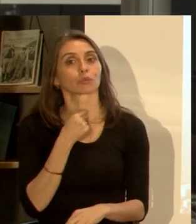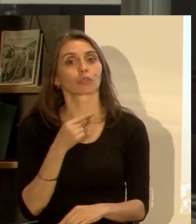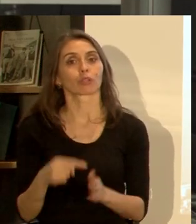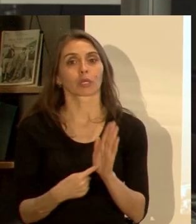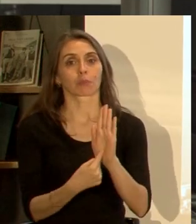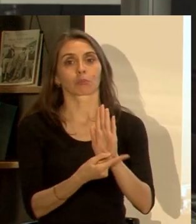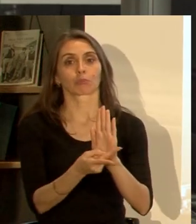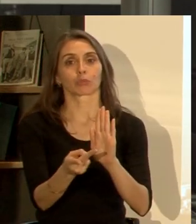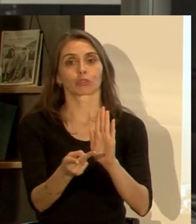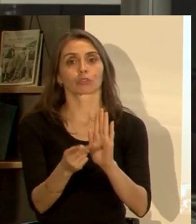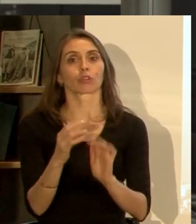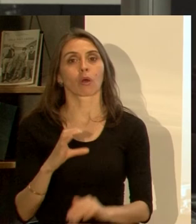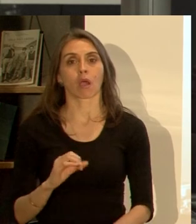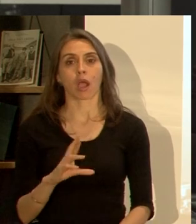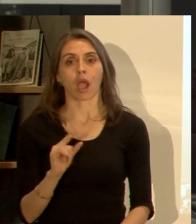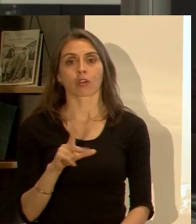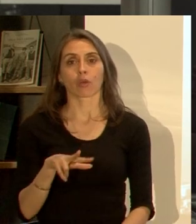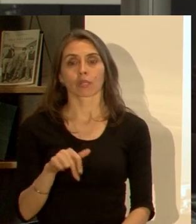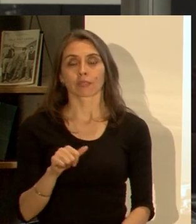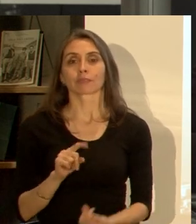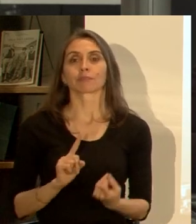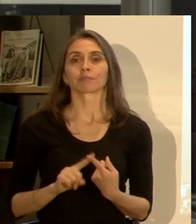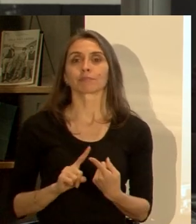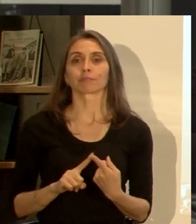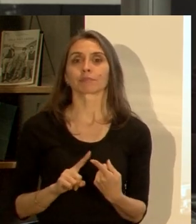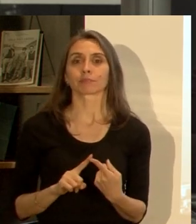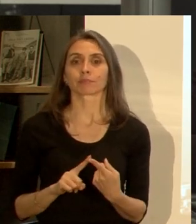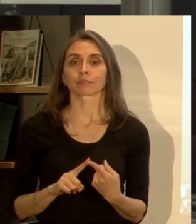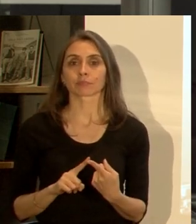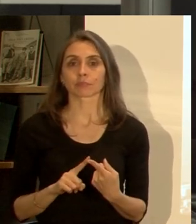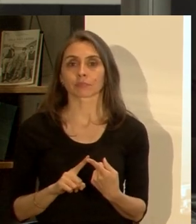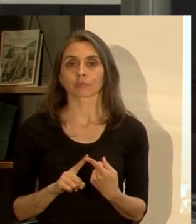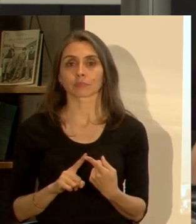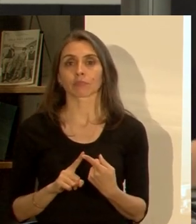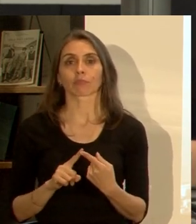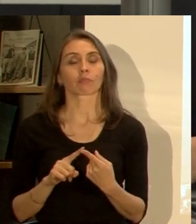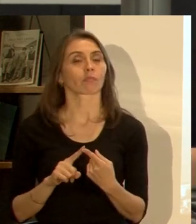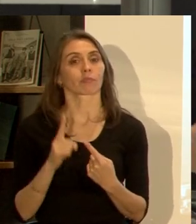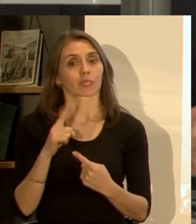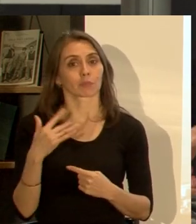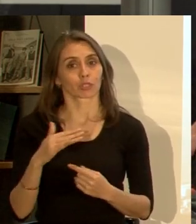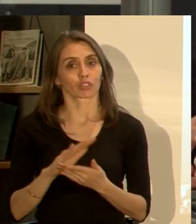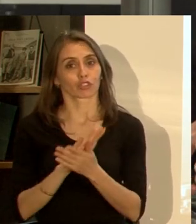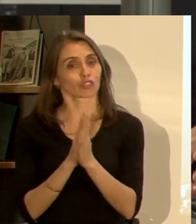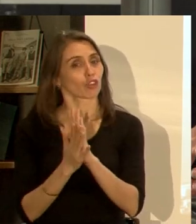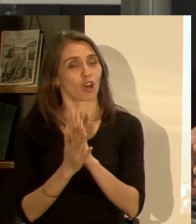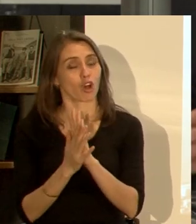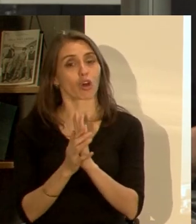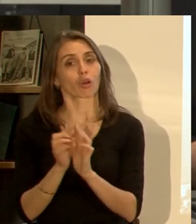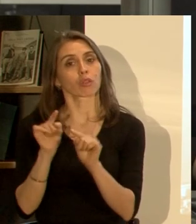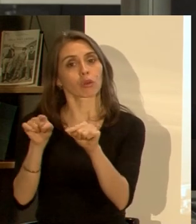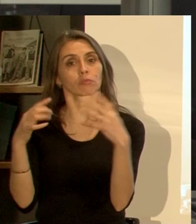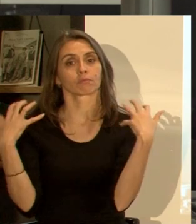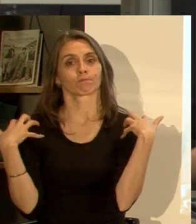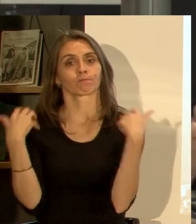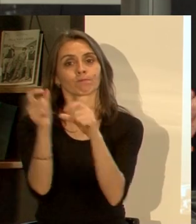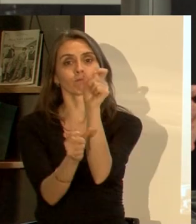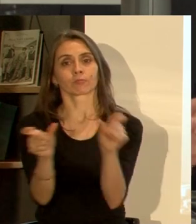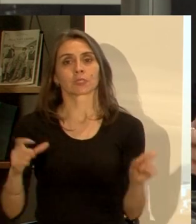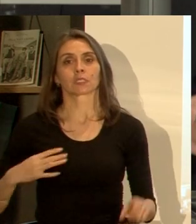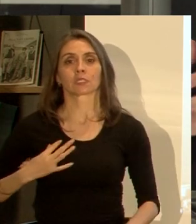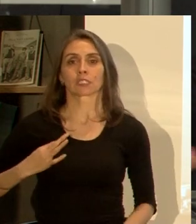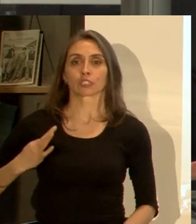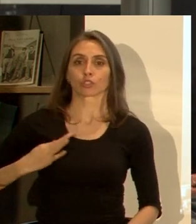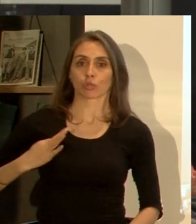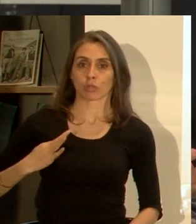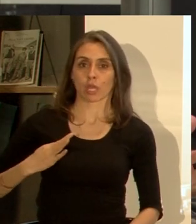lo que presentó Carolina con respecto de la participación porque yo creo que aquí la clave toda la clave está en la ciudadanía no solamente en